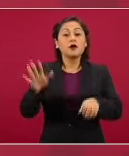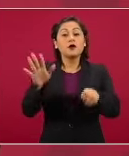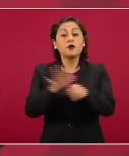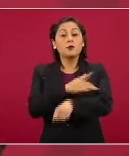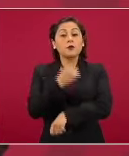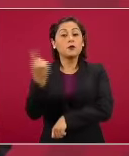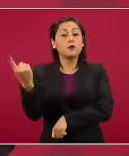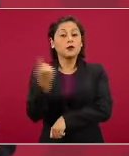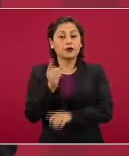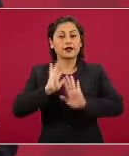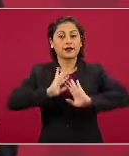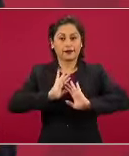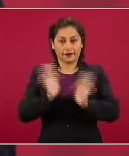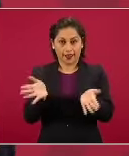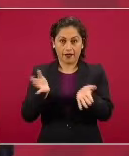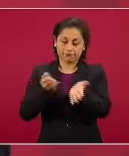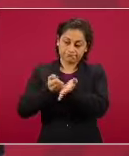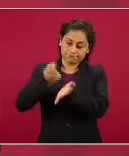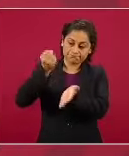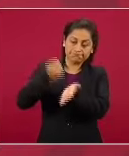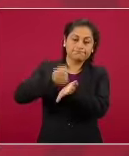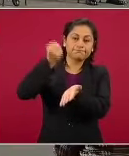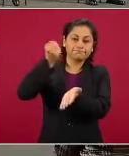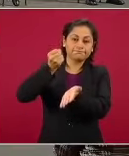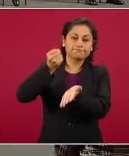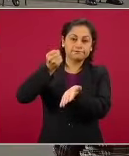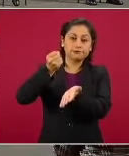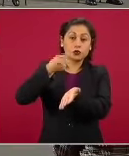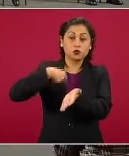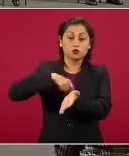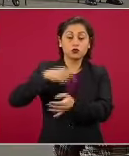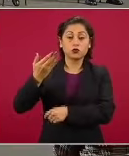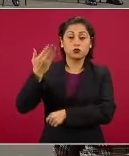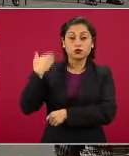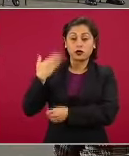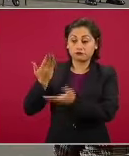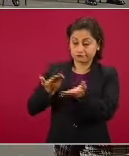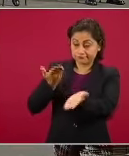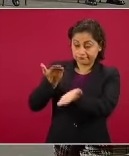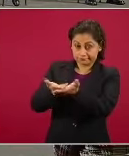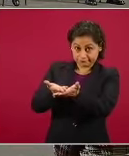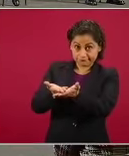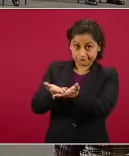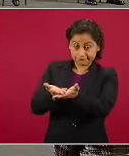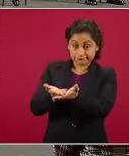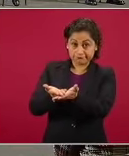la iniciativa que enviamos de